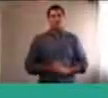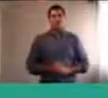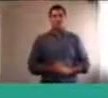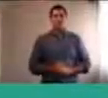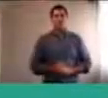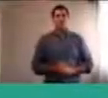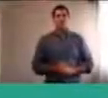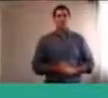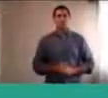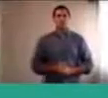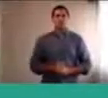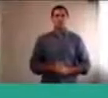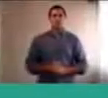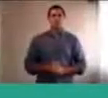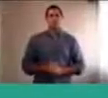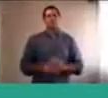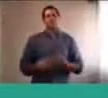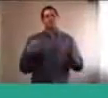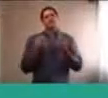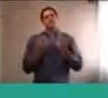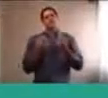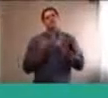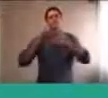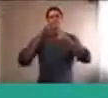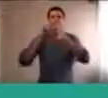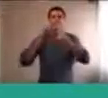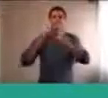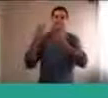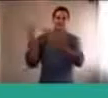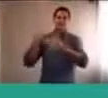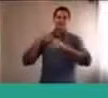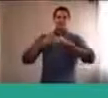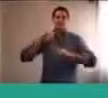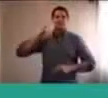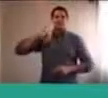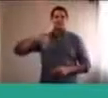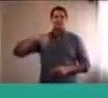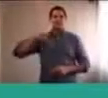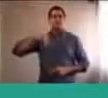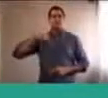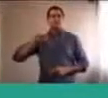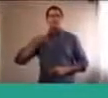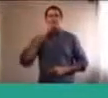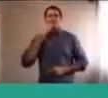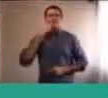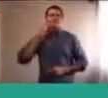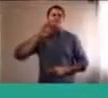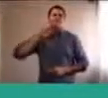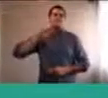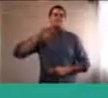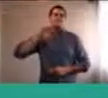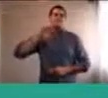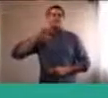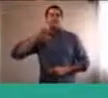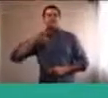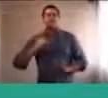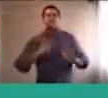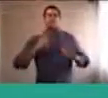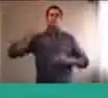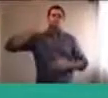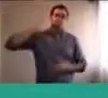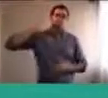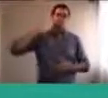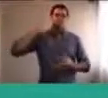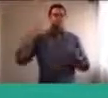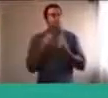Bueno, muchísimas gracias, Jiménez y Bárbara. sido realmente una presentación muy, muy enriquecedora. Lo hemos visto en los comentarios que han estado